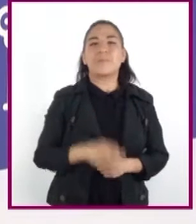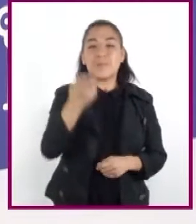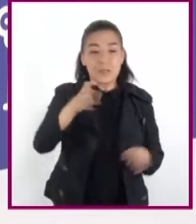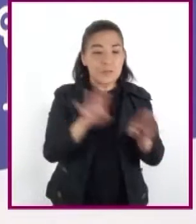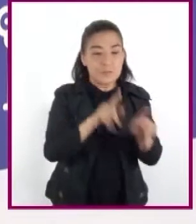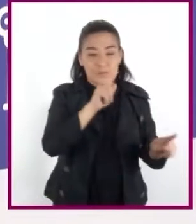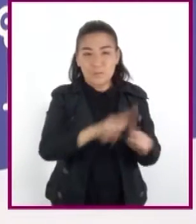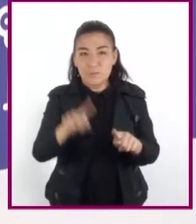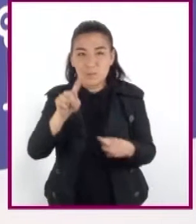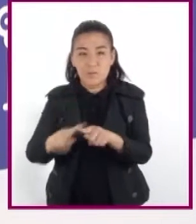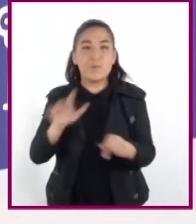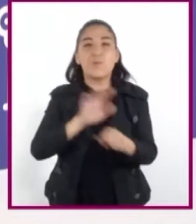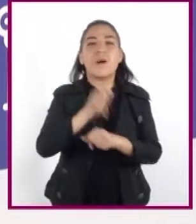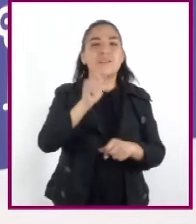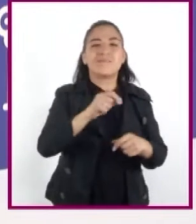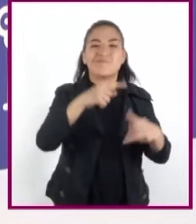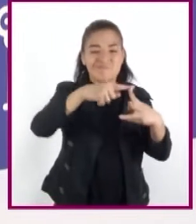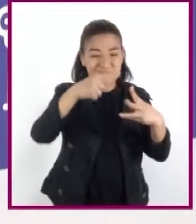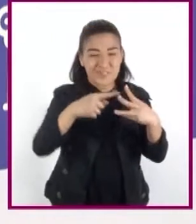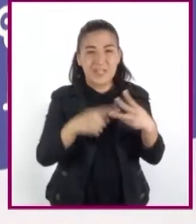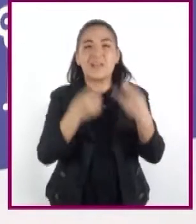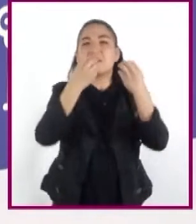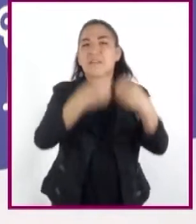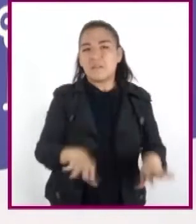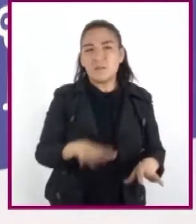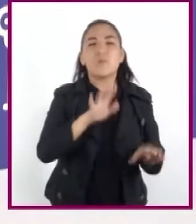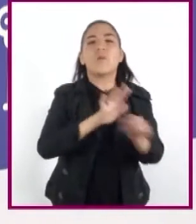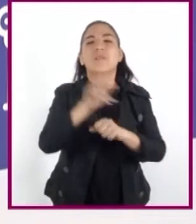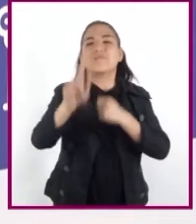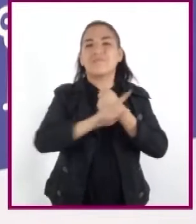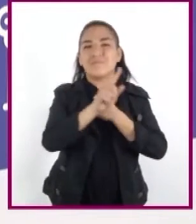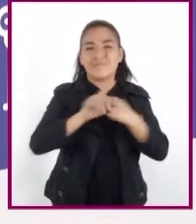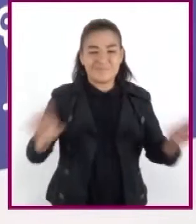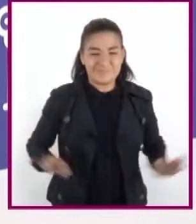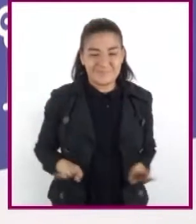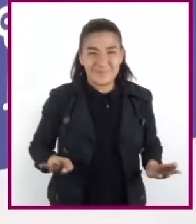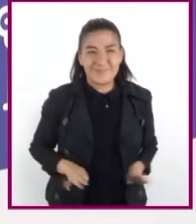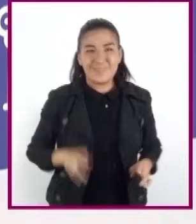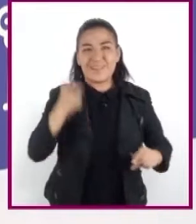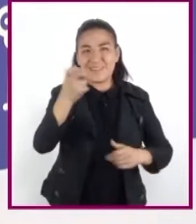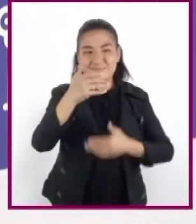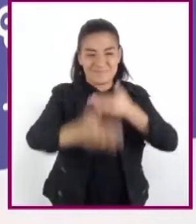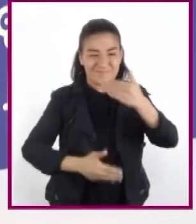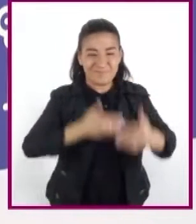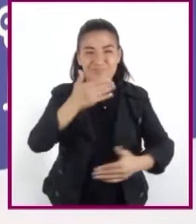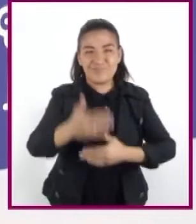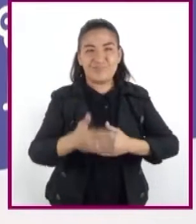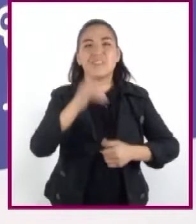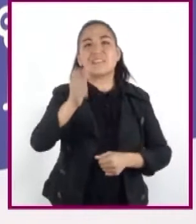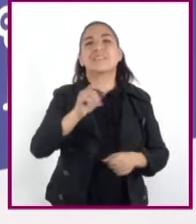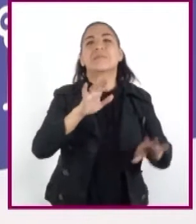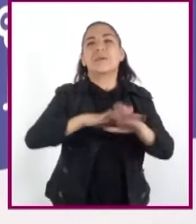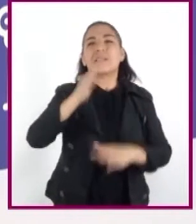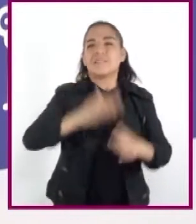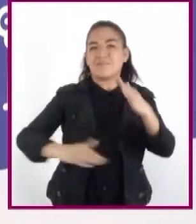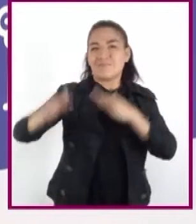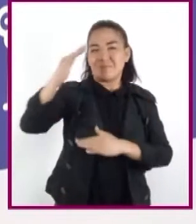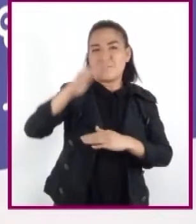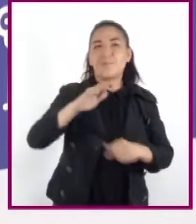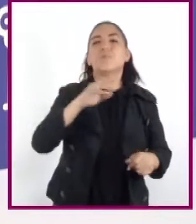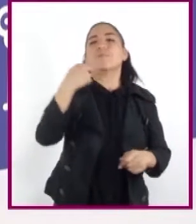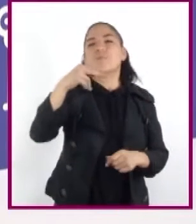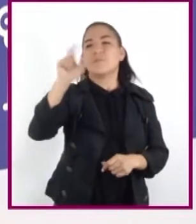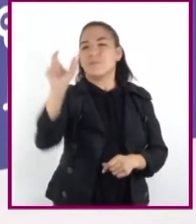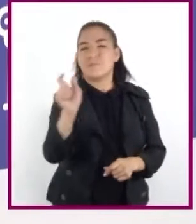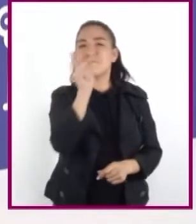perdido las connotaciones originales y el problema de la caracterización de los procesos es superior al de la mera terminología.